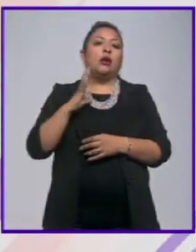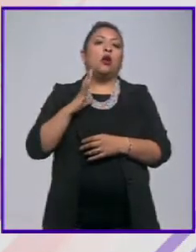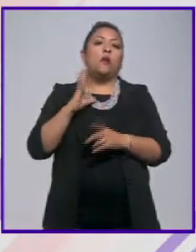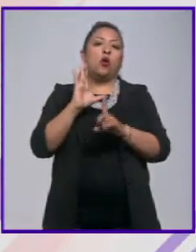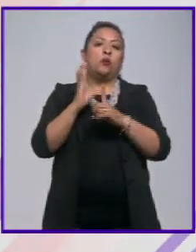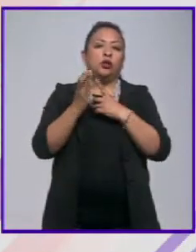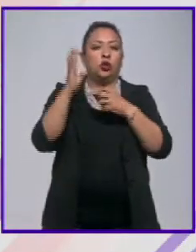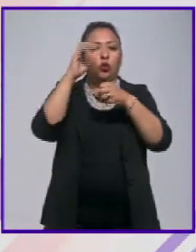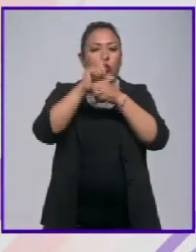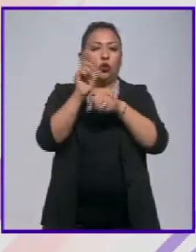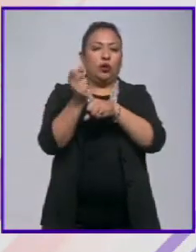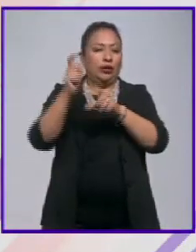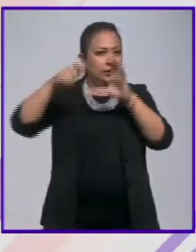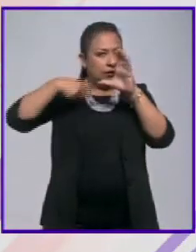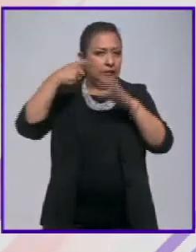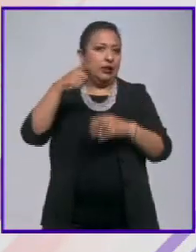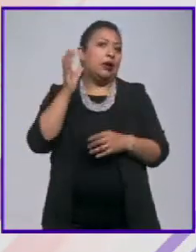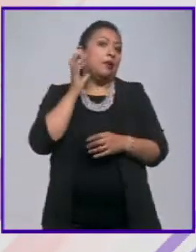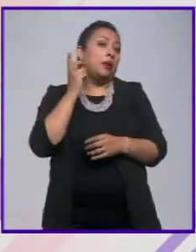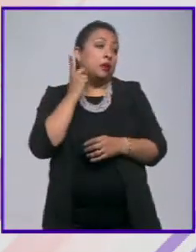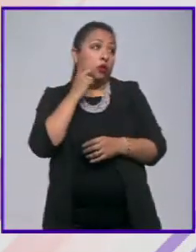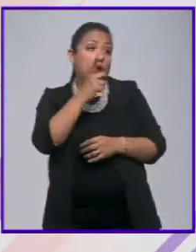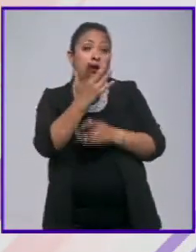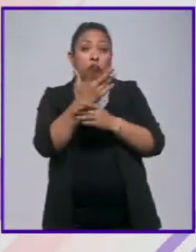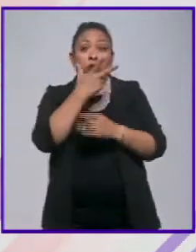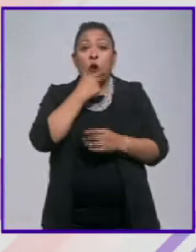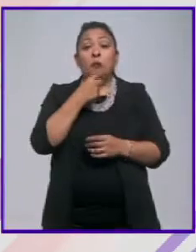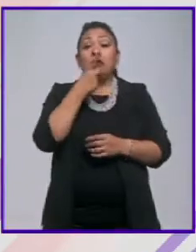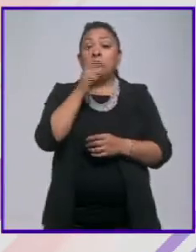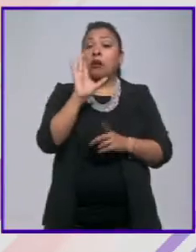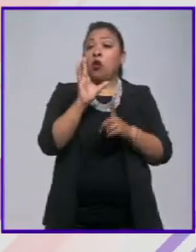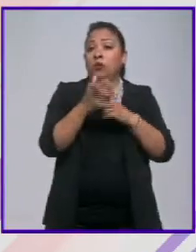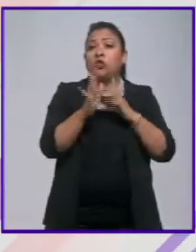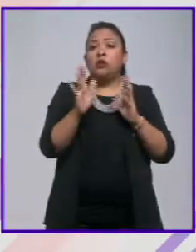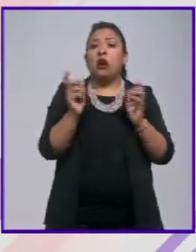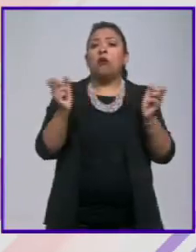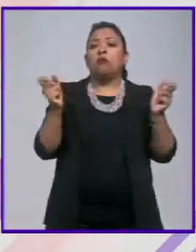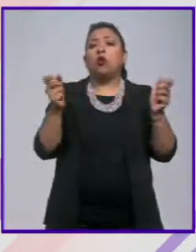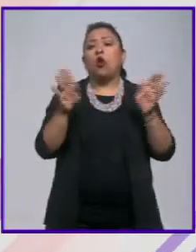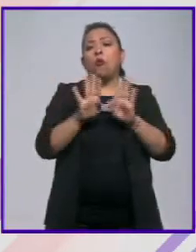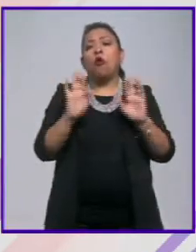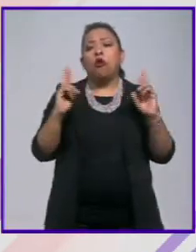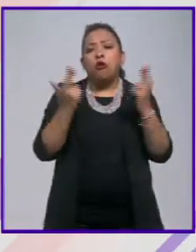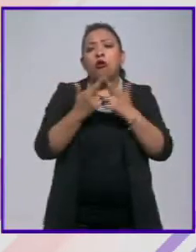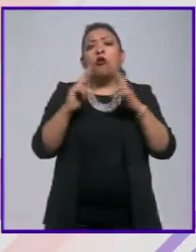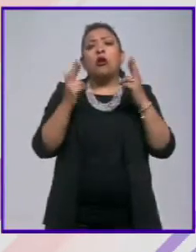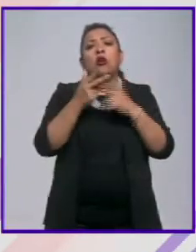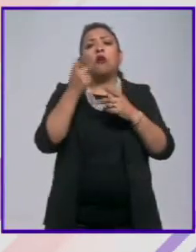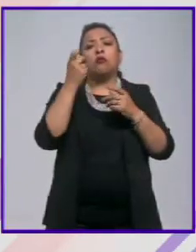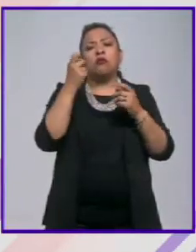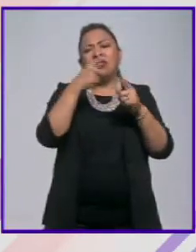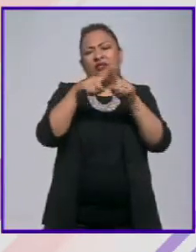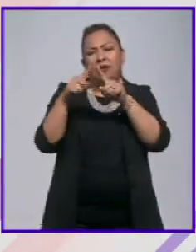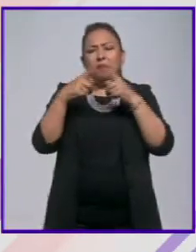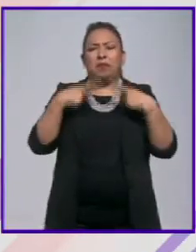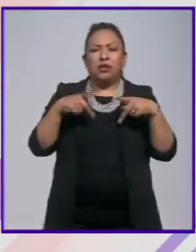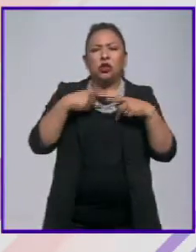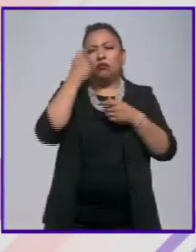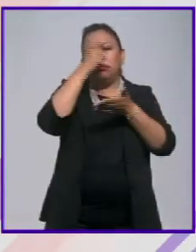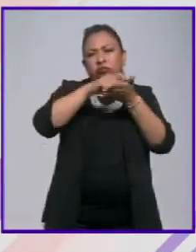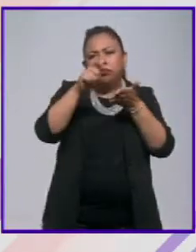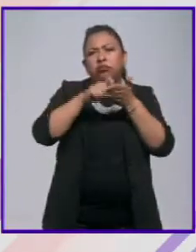Cámara de Diputados Mayer aseguró que dicha comisión ya ha tenido varios encuentros con creadores escritores distribuidores